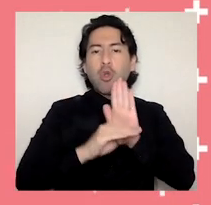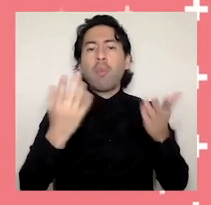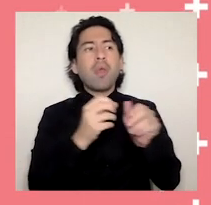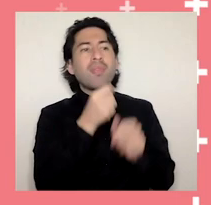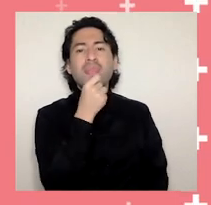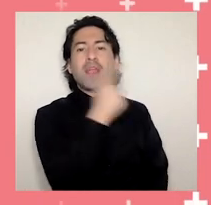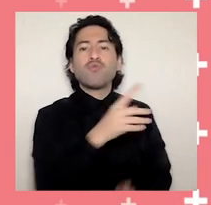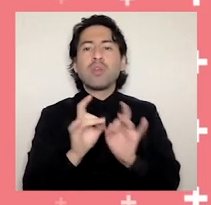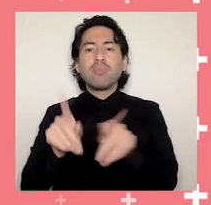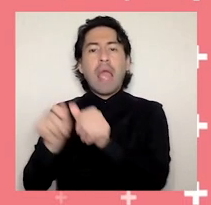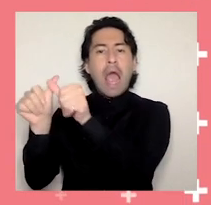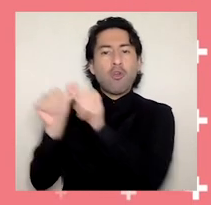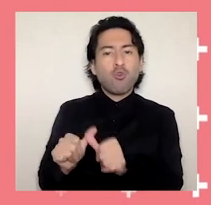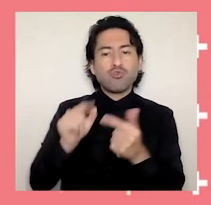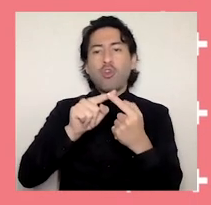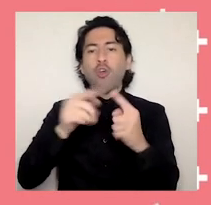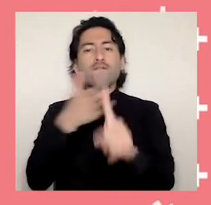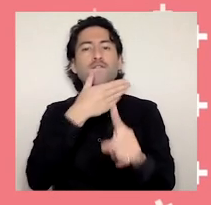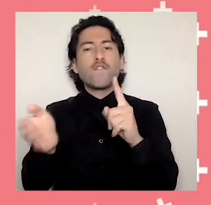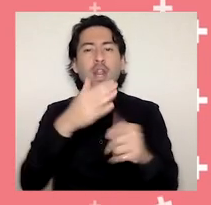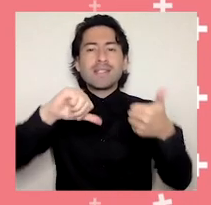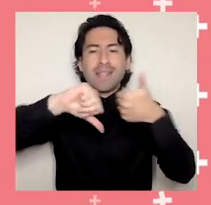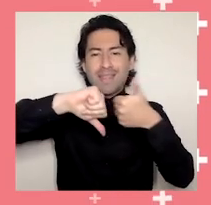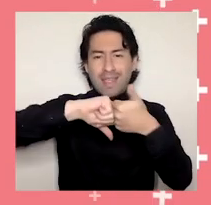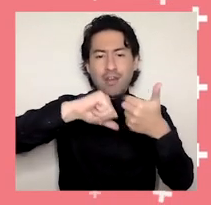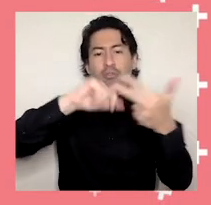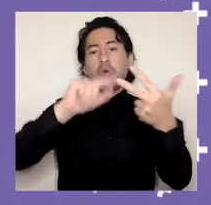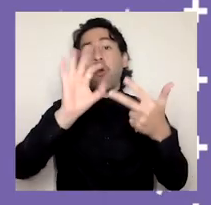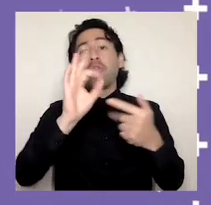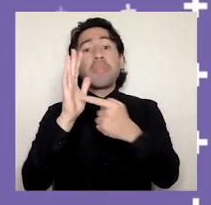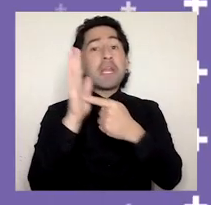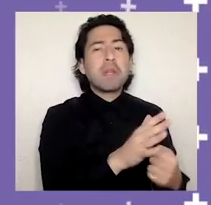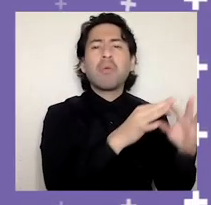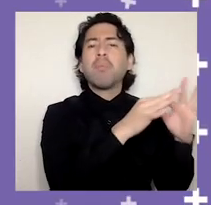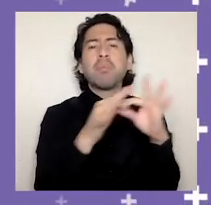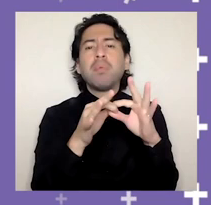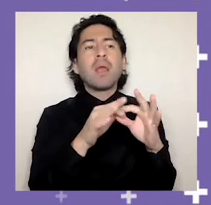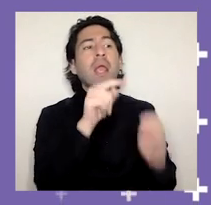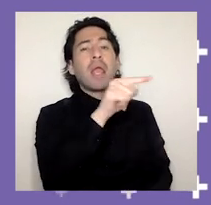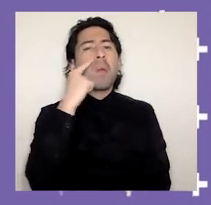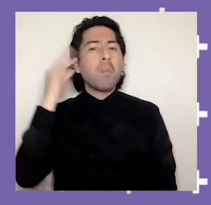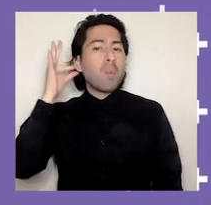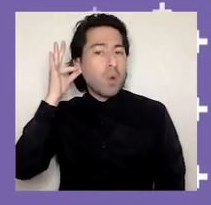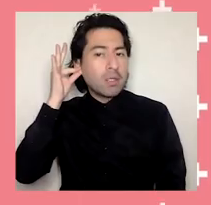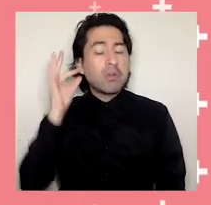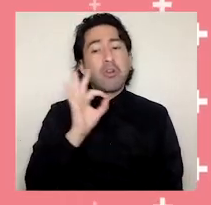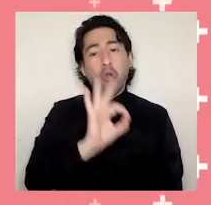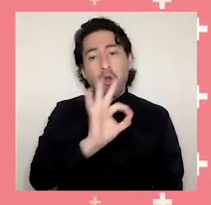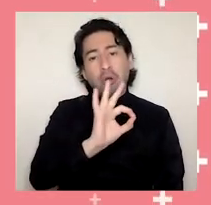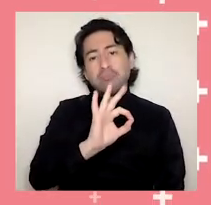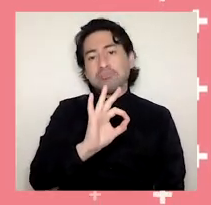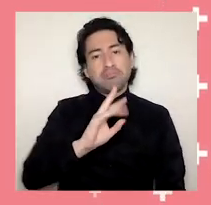y discriminación arbitraria por razones de sexo y o género. También cabe destacar que presentamos los